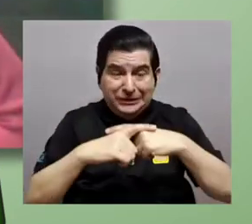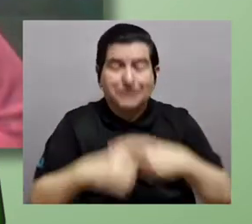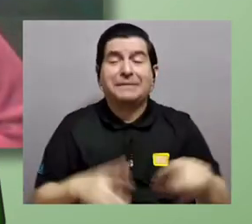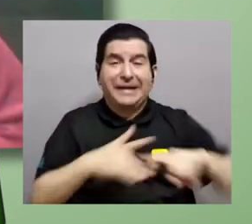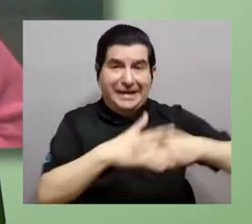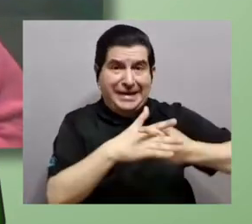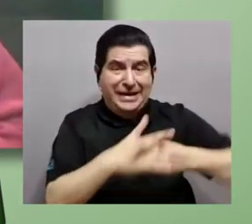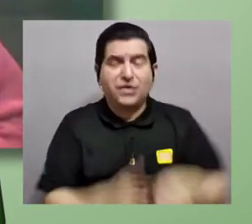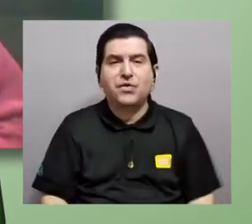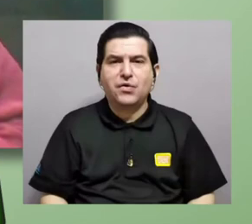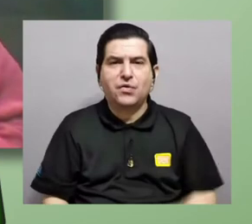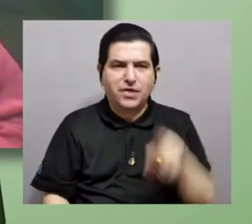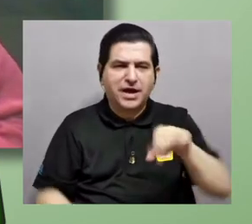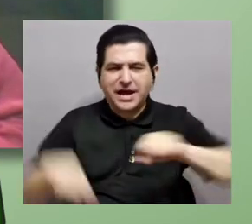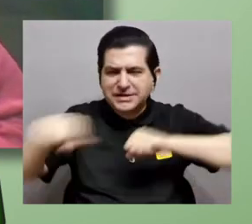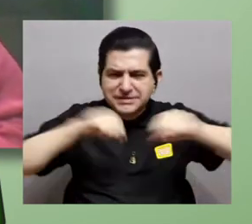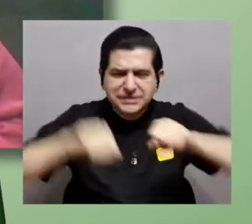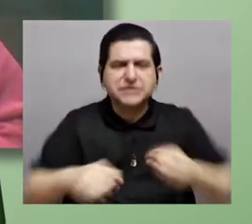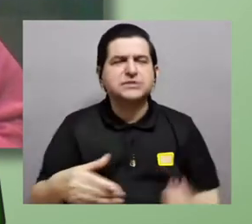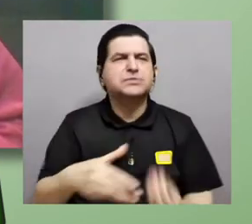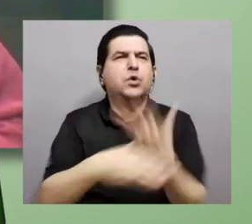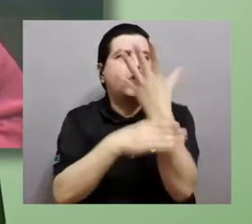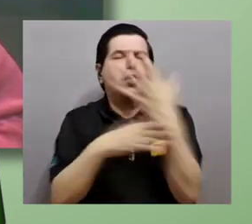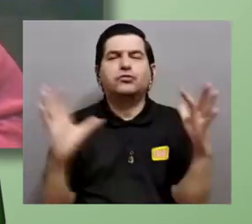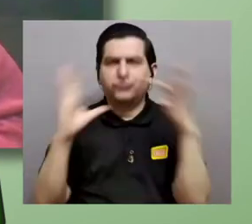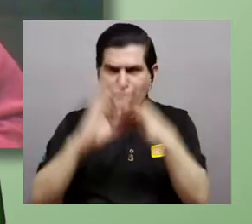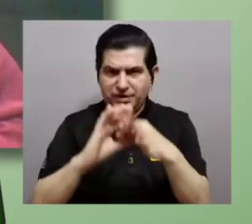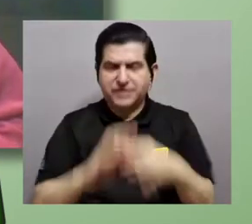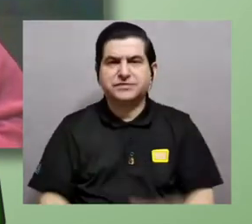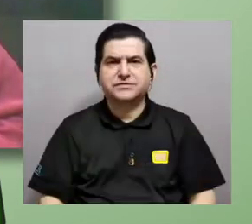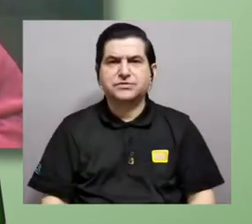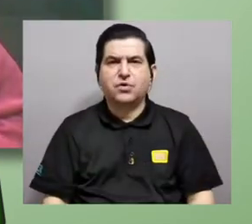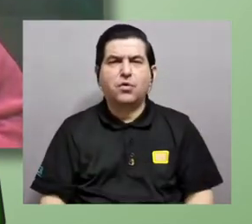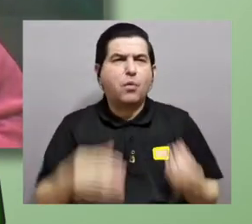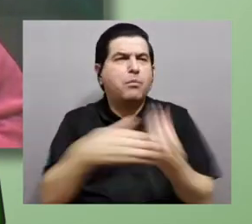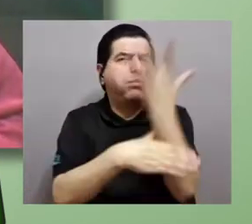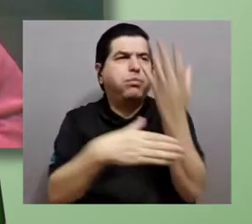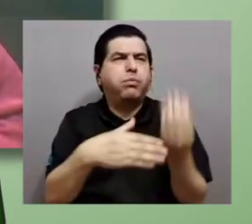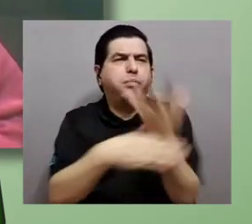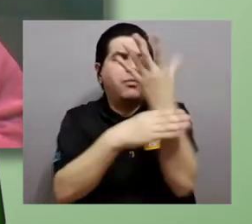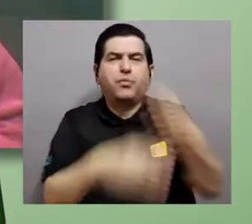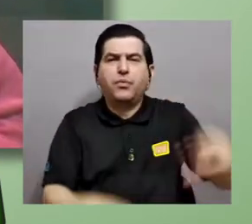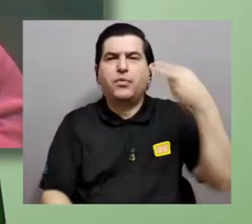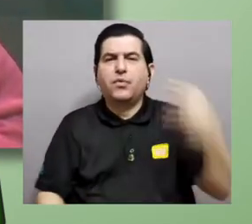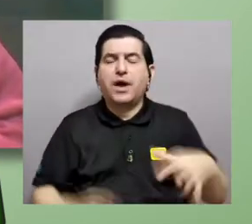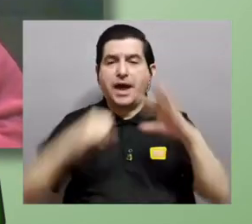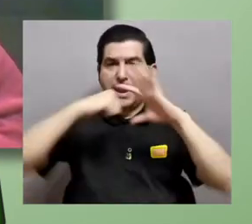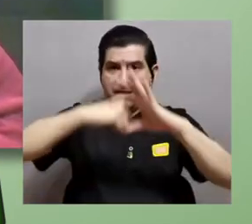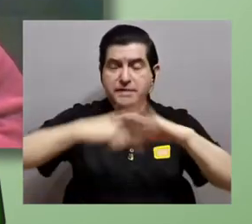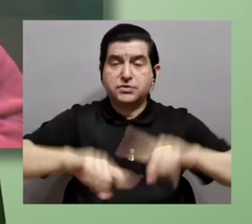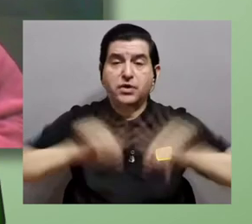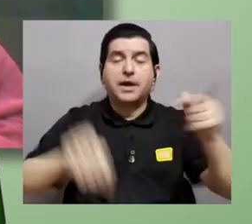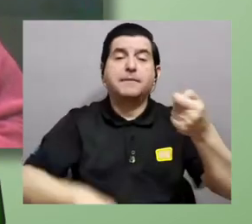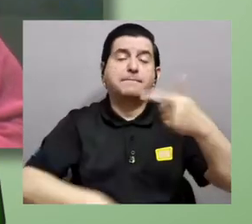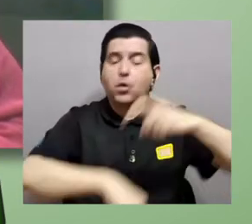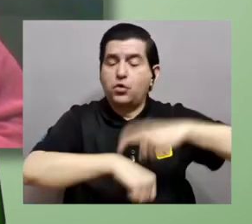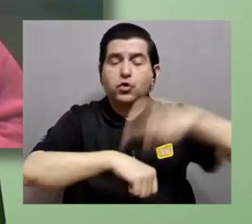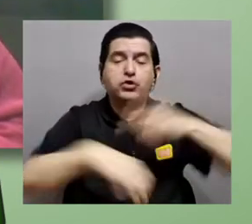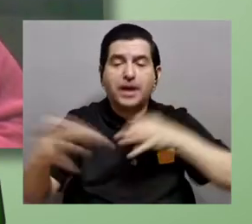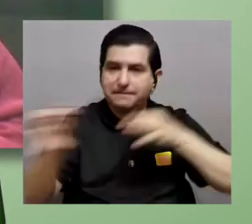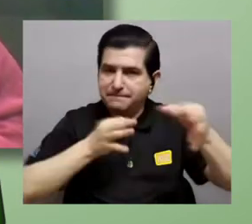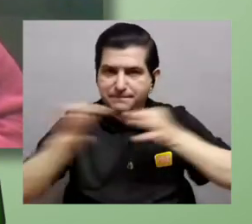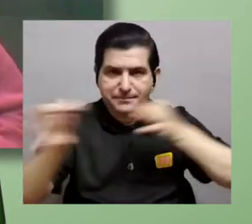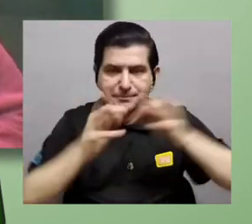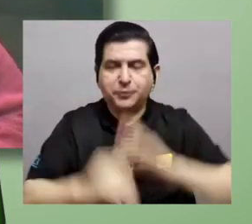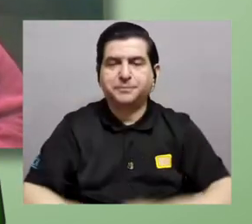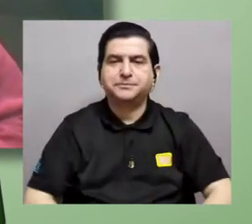complejo que habría que explicar, que tiene que ver con la sismicidad, con el vulcanismo, con las grandísimas erupciones que hay en la historia de la Tierra, pero bueno, hay